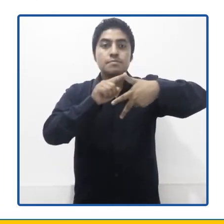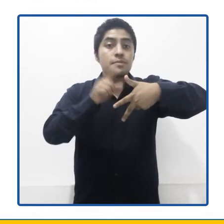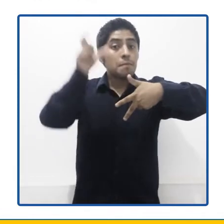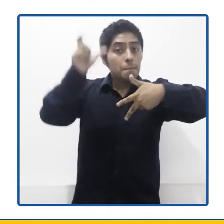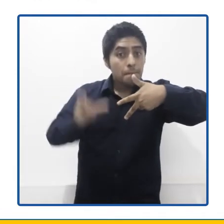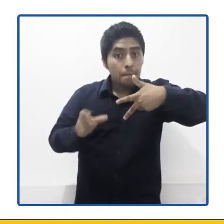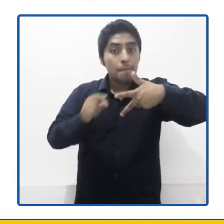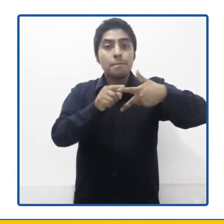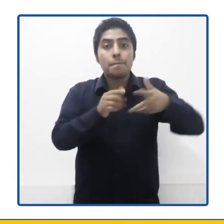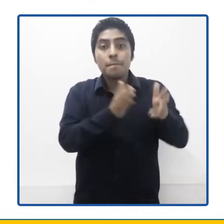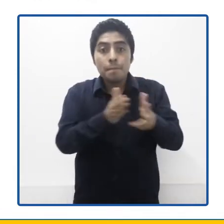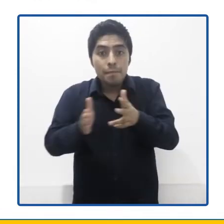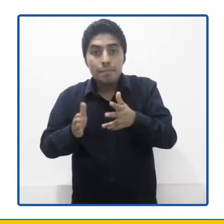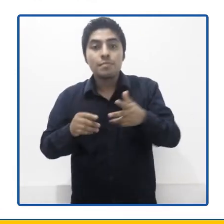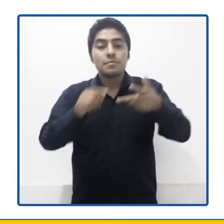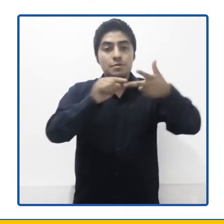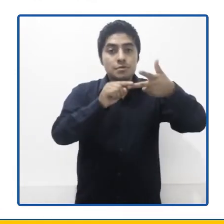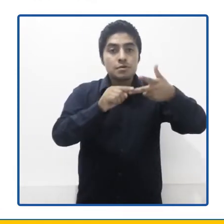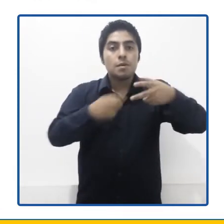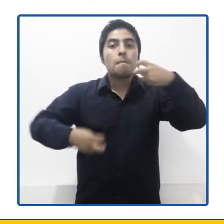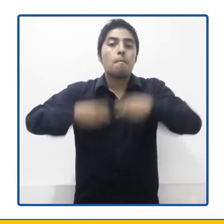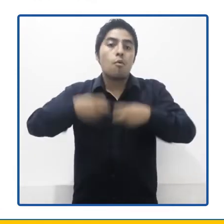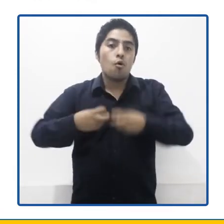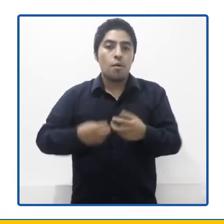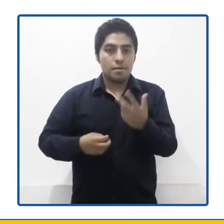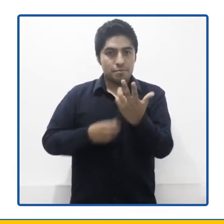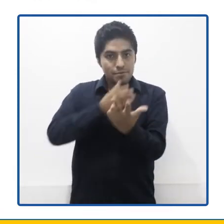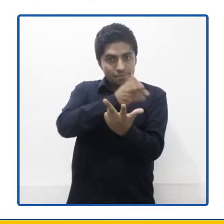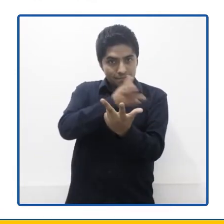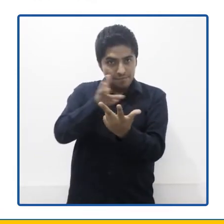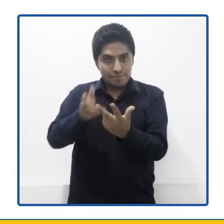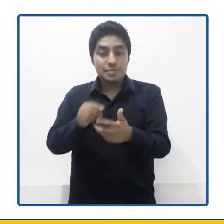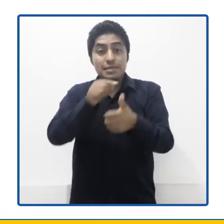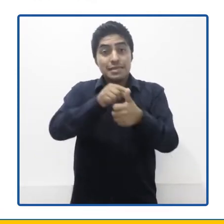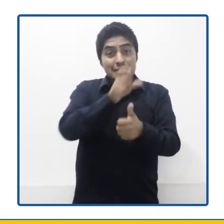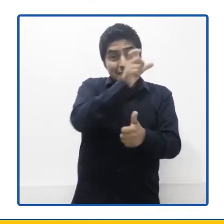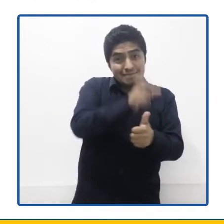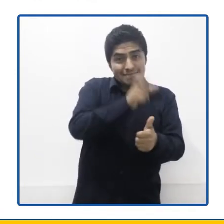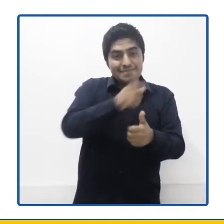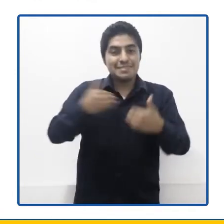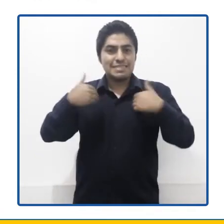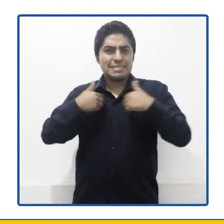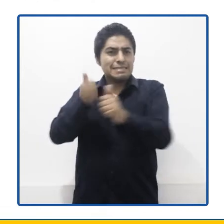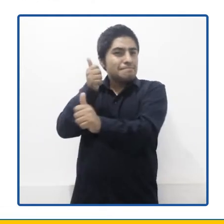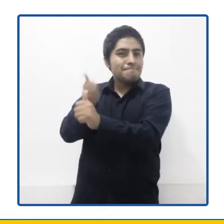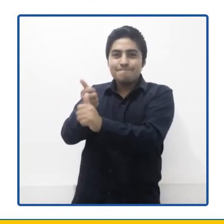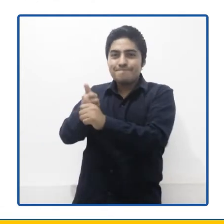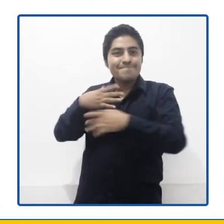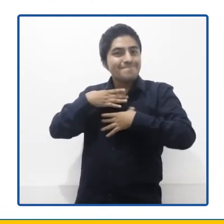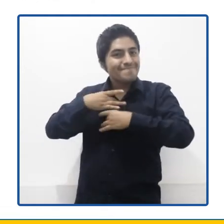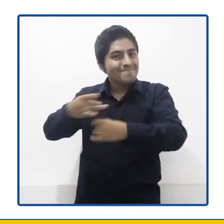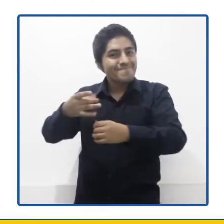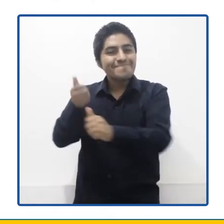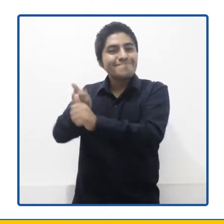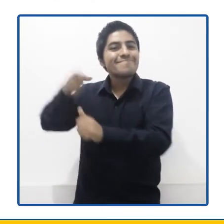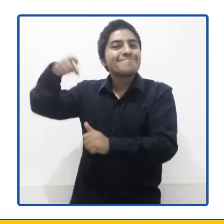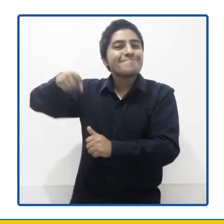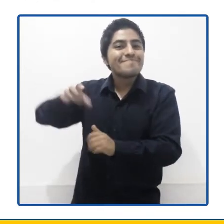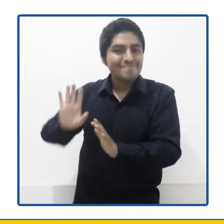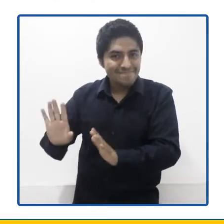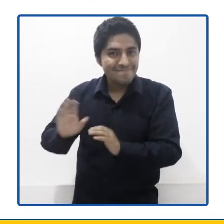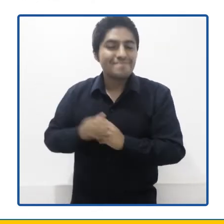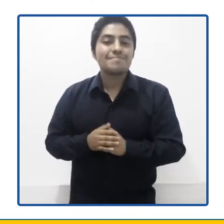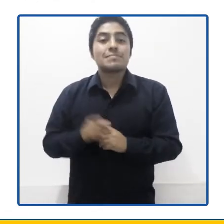personas, proceso y problema. Cada persona viene con intereses y necesidades propias.